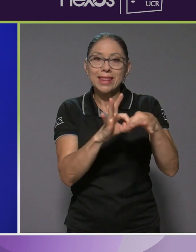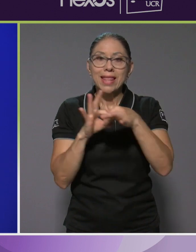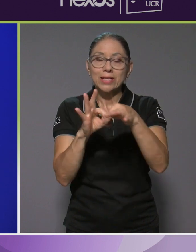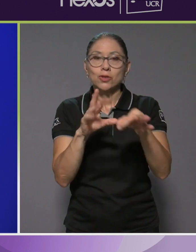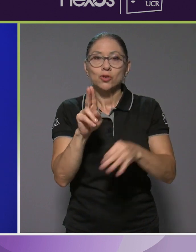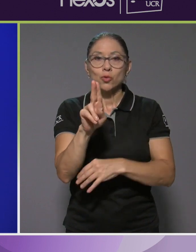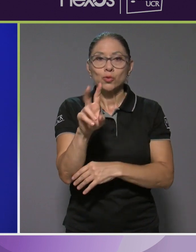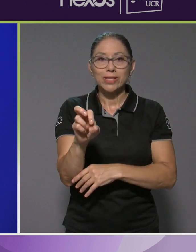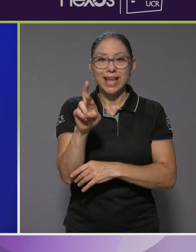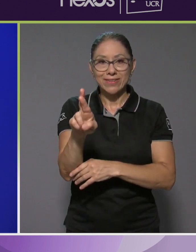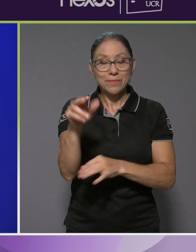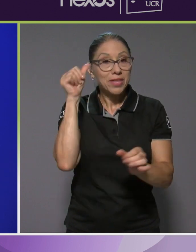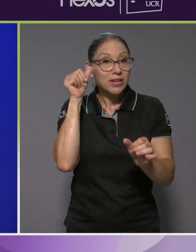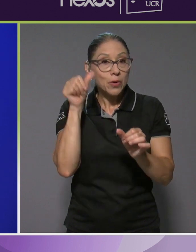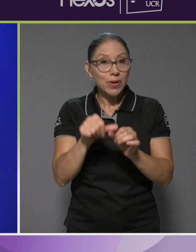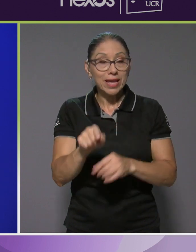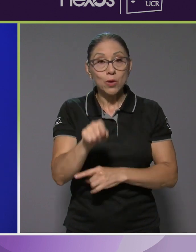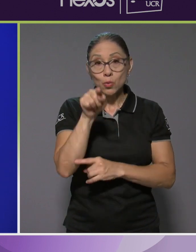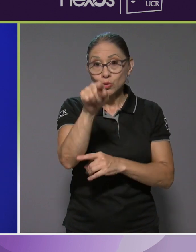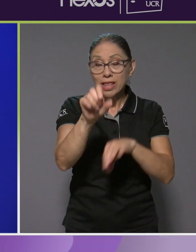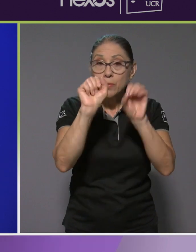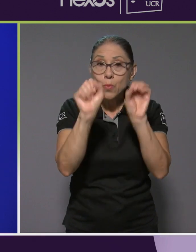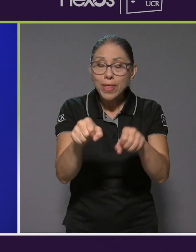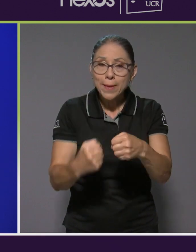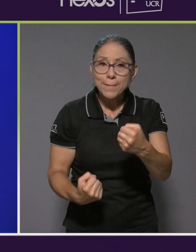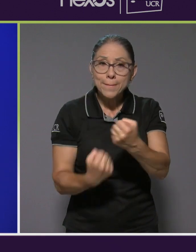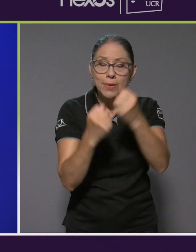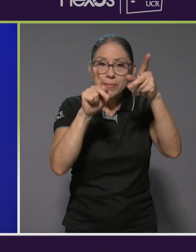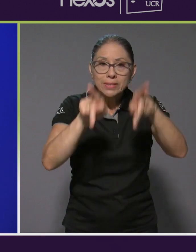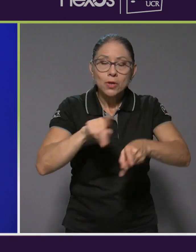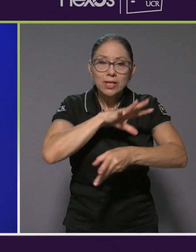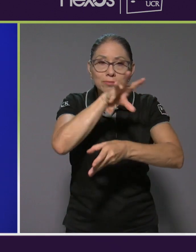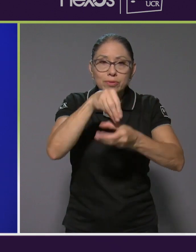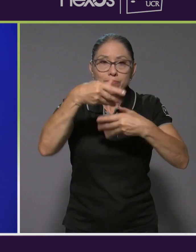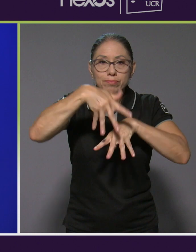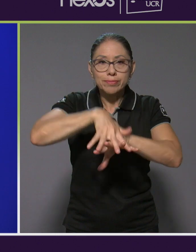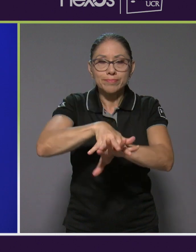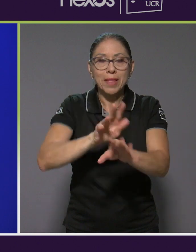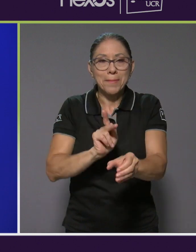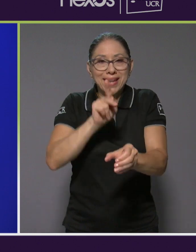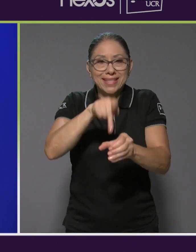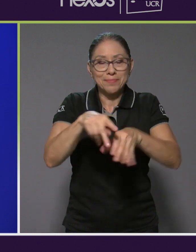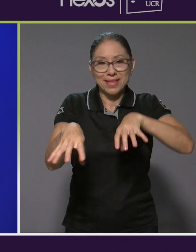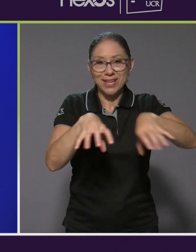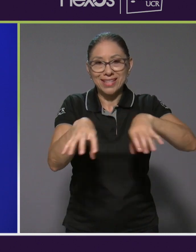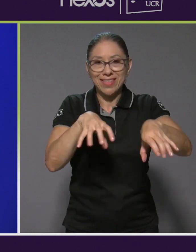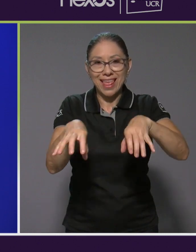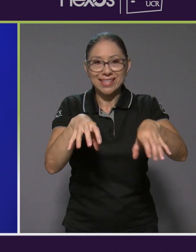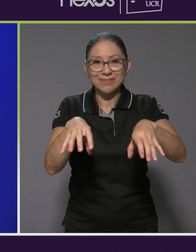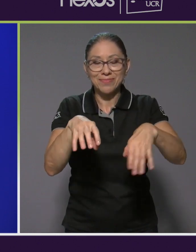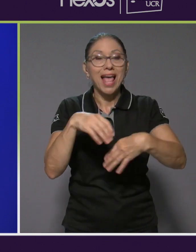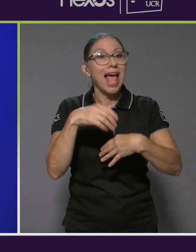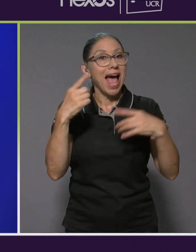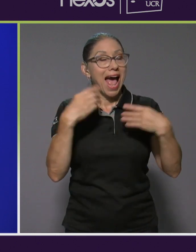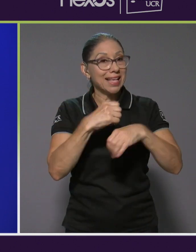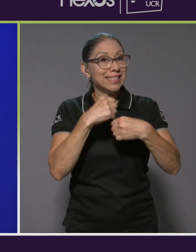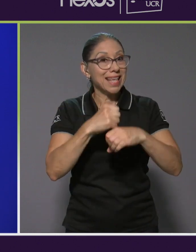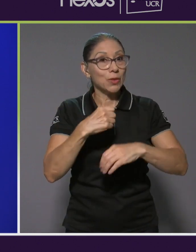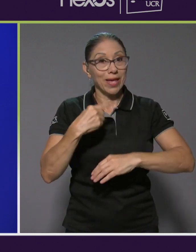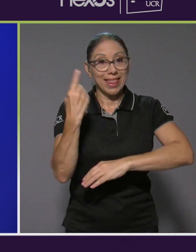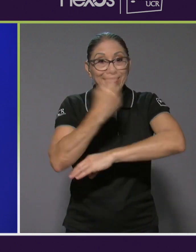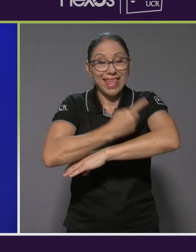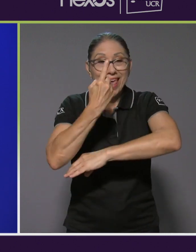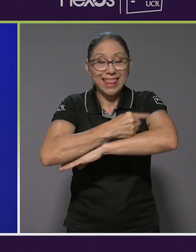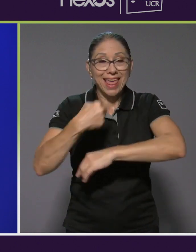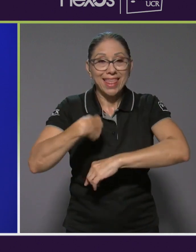UCF. Recuerde que usted puede apuntarse a la inclusión participando de estas actividades y haciendo que cada día más personas